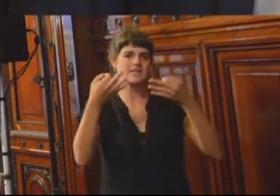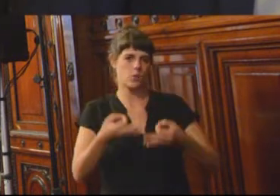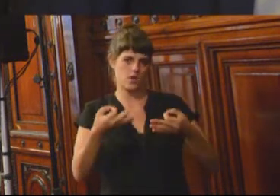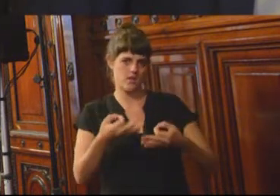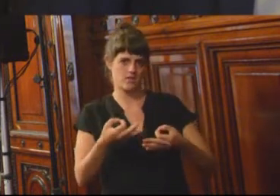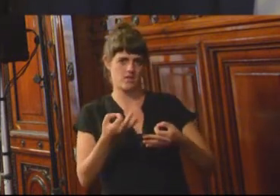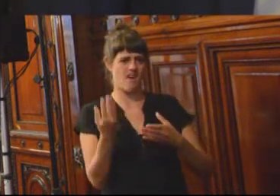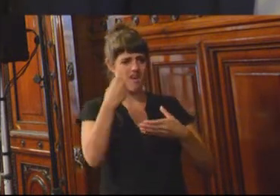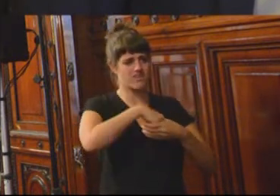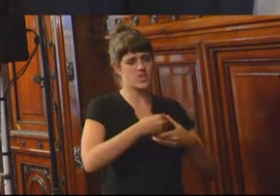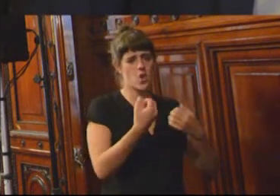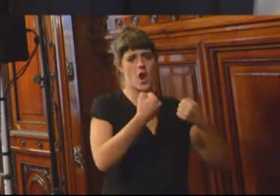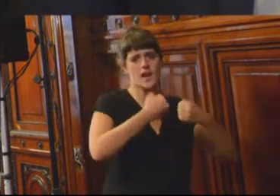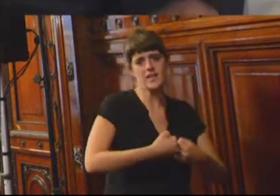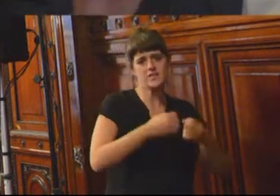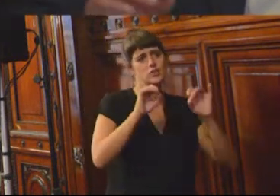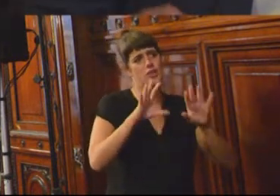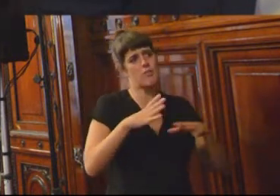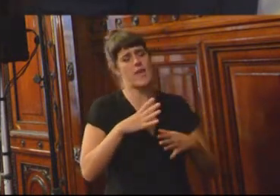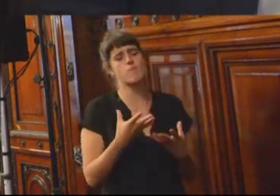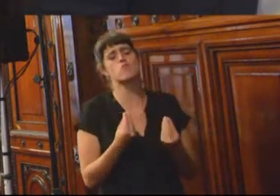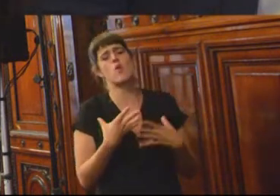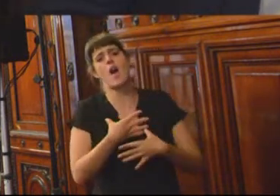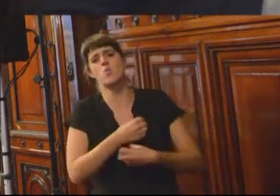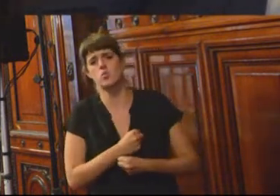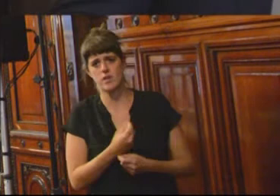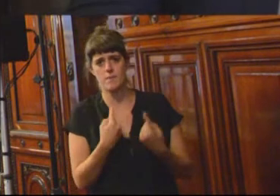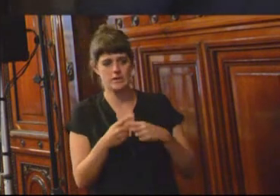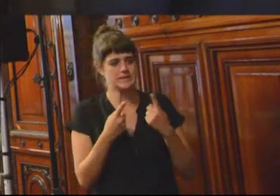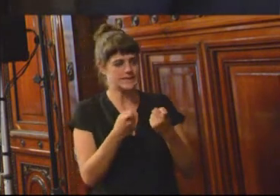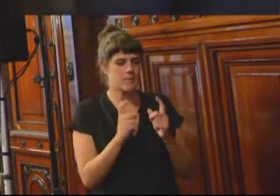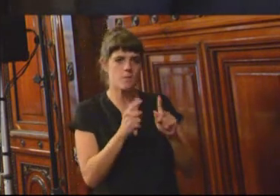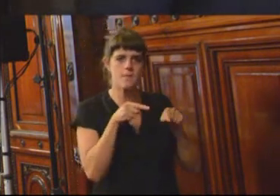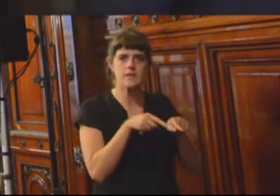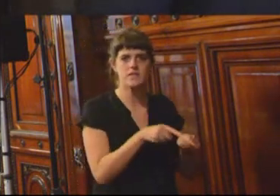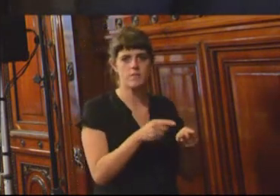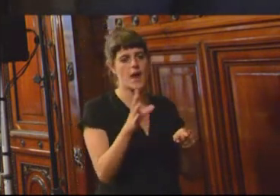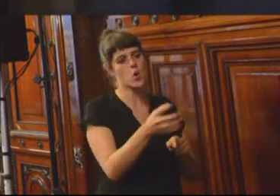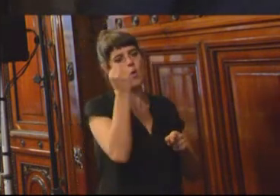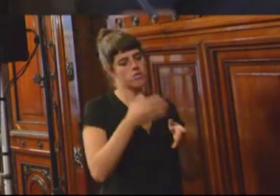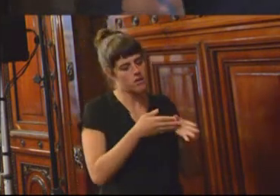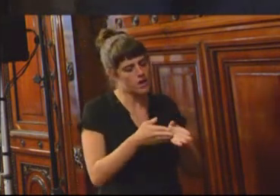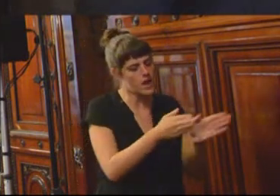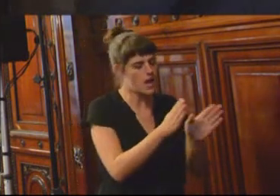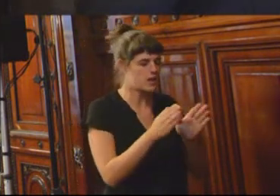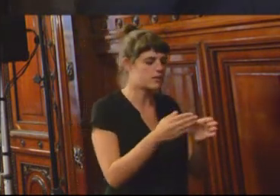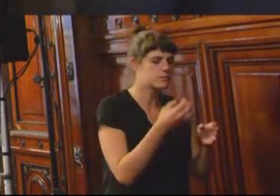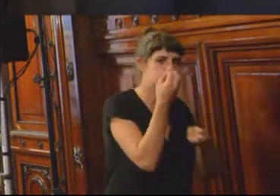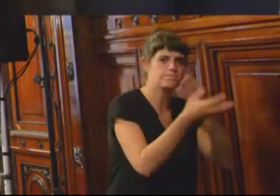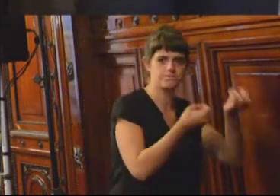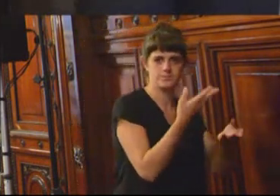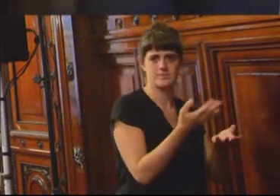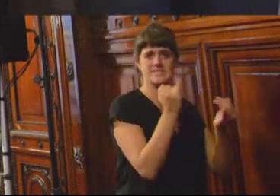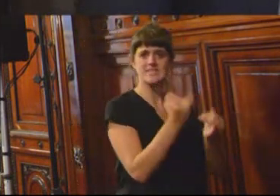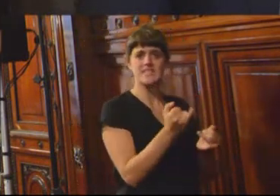montón de angustias. Debemos ser capaces que las mismas encuentren canales de construcciones posibles. Cuando no encuentran canales,